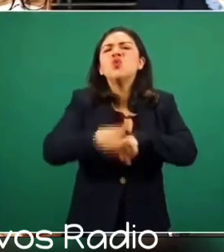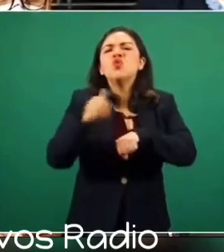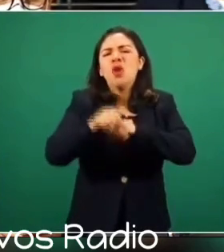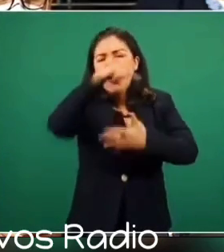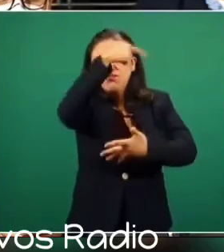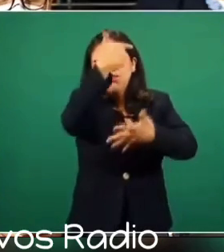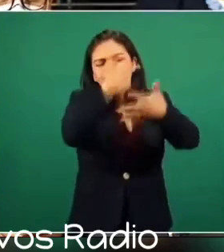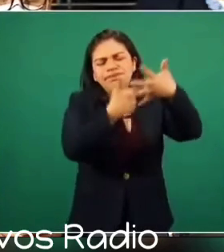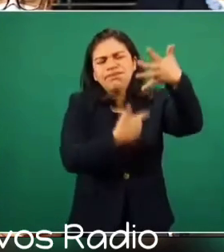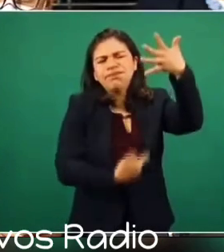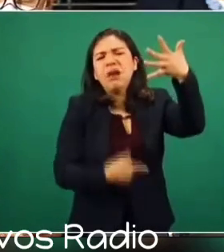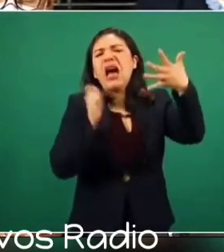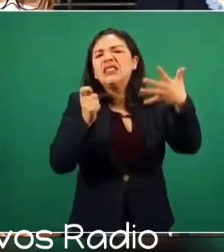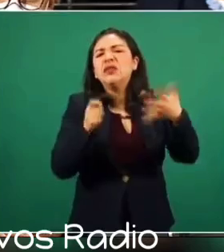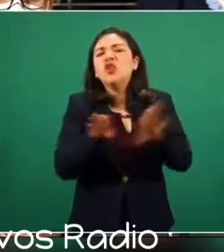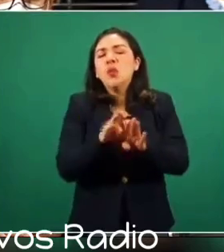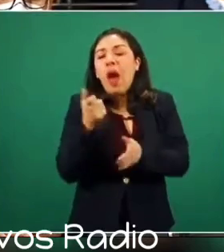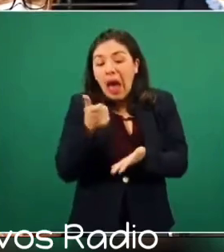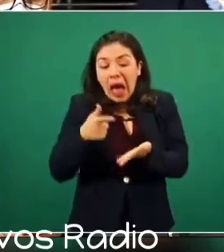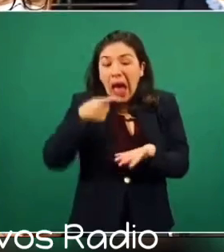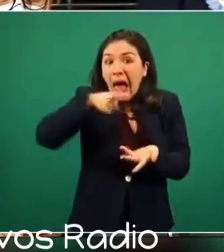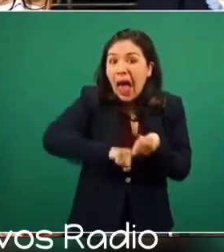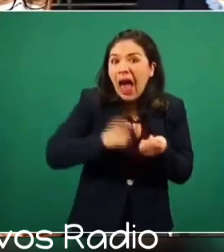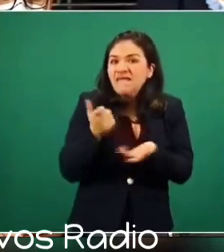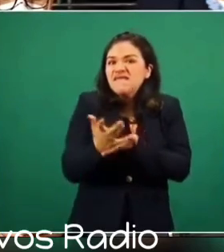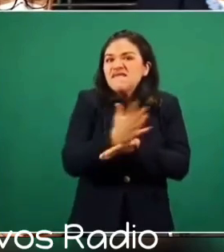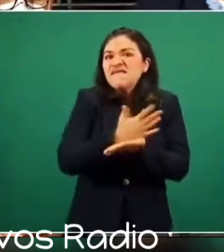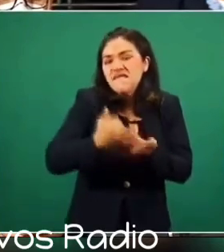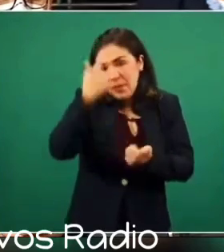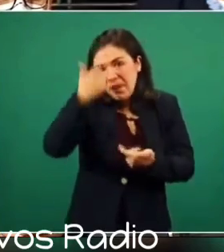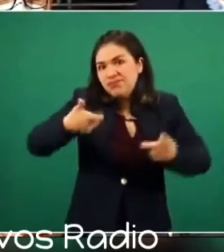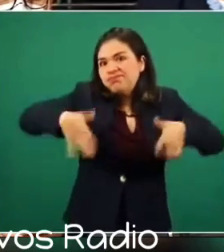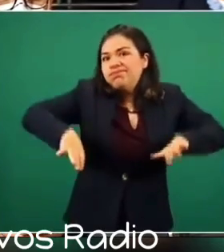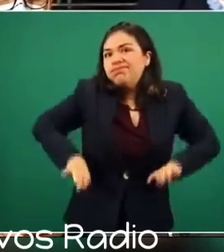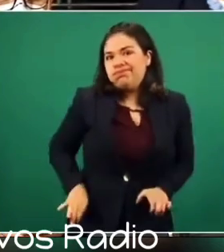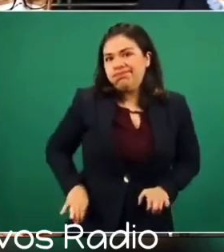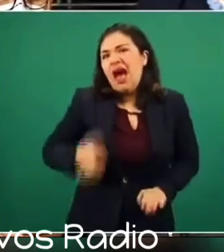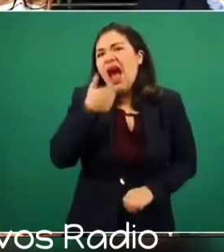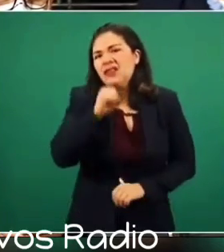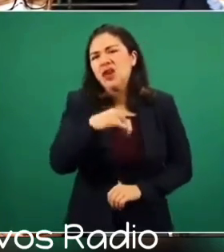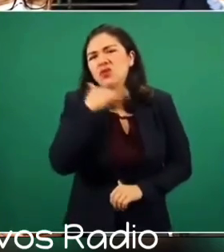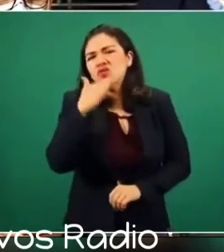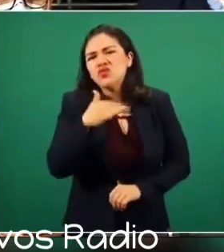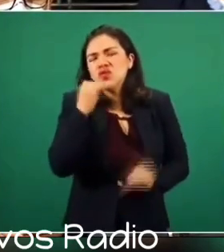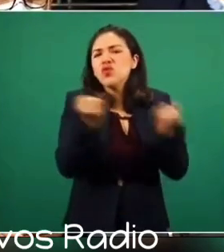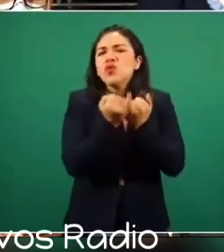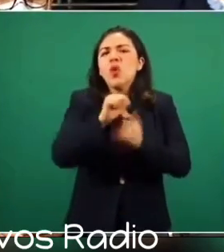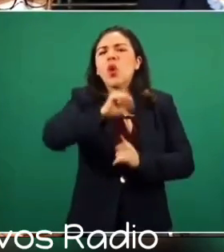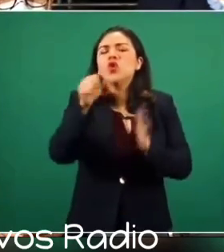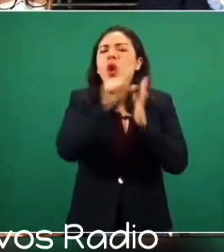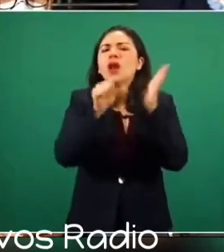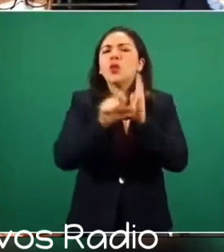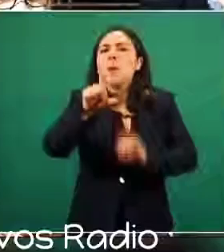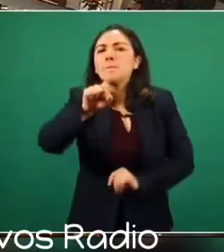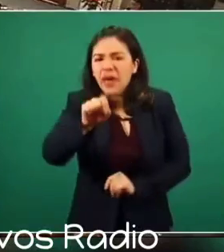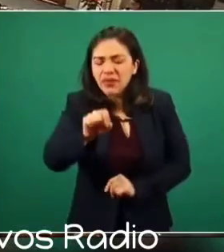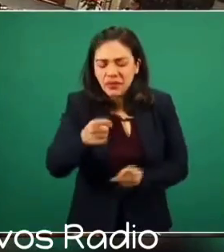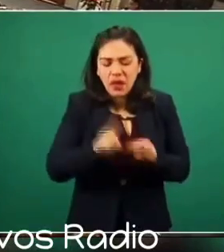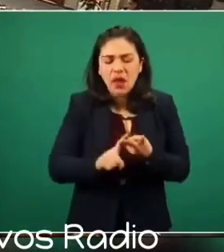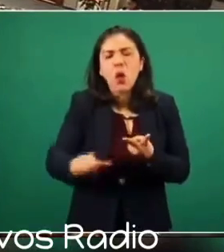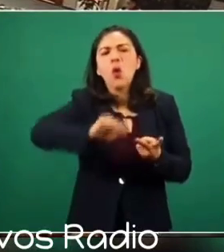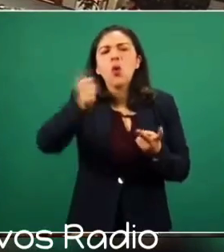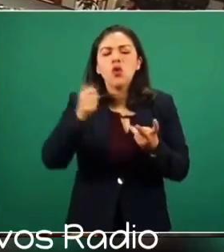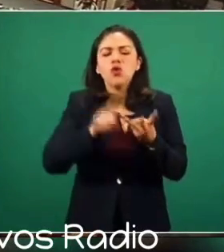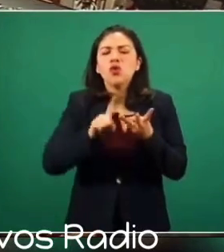que representan ganancias para las autoridades corruptas. Y así también observamos el artículo 20 y